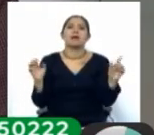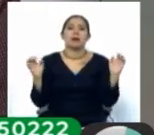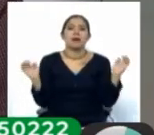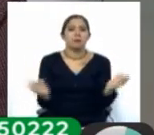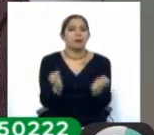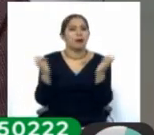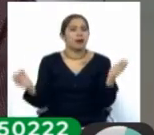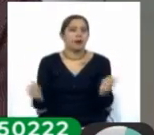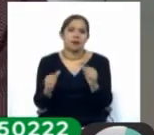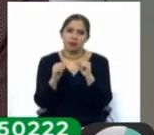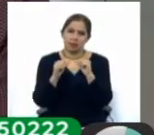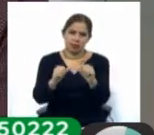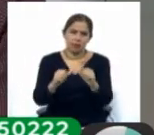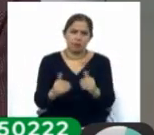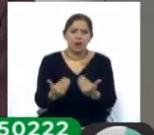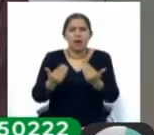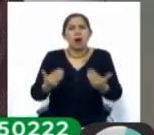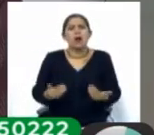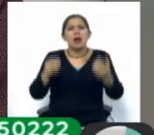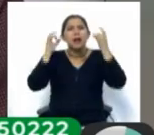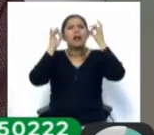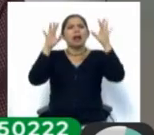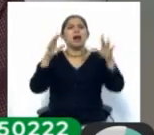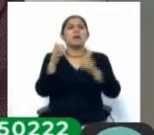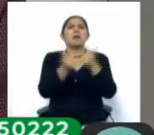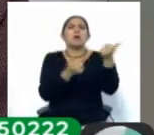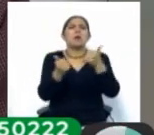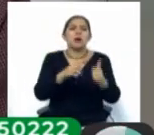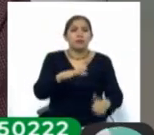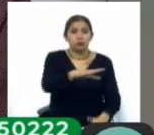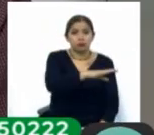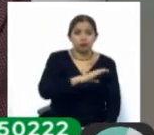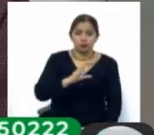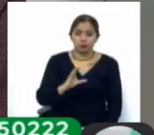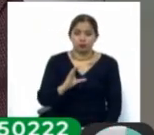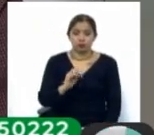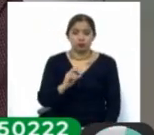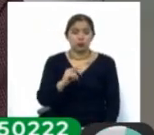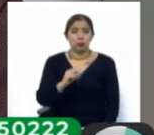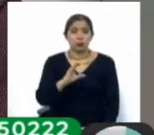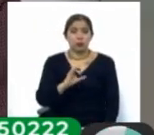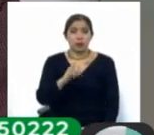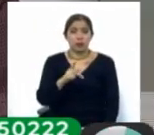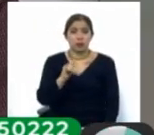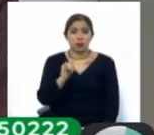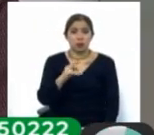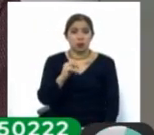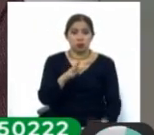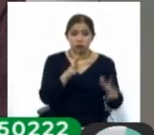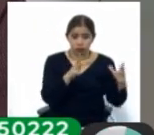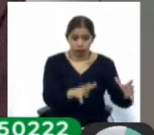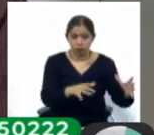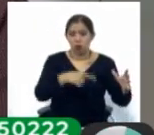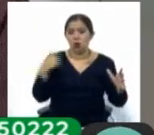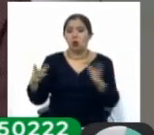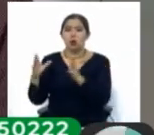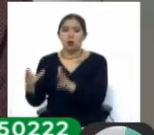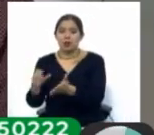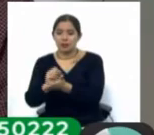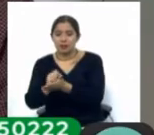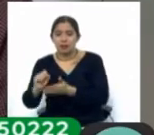En este momento lo más grave es el sitio de Concepción y San Ignacio. En los demás municipios